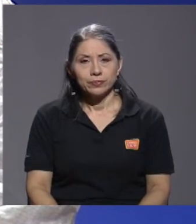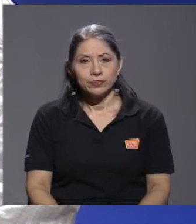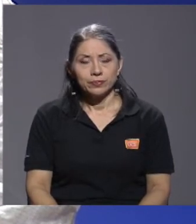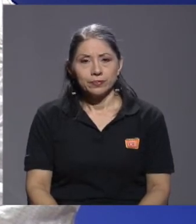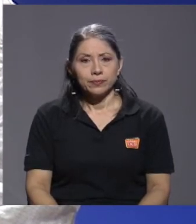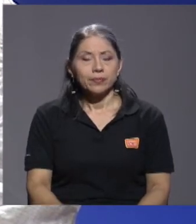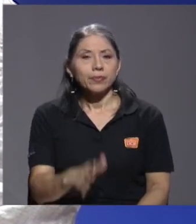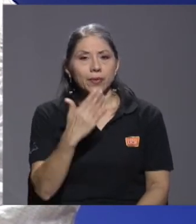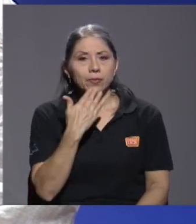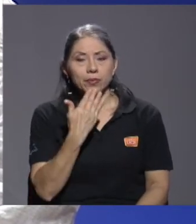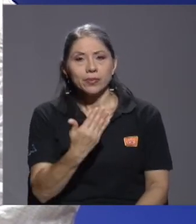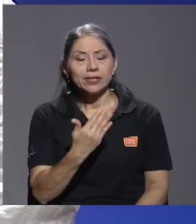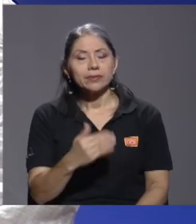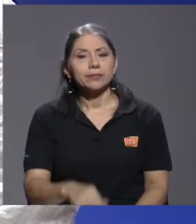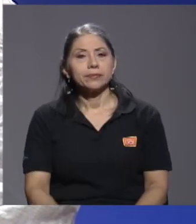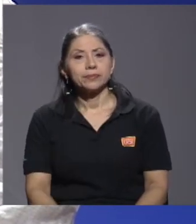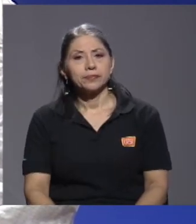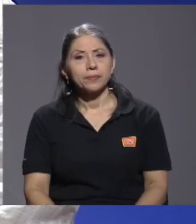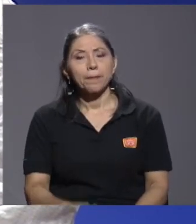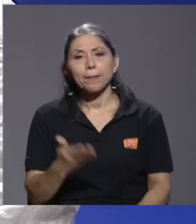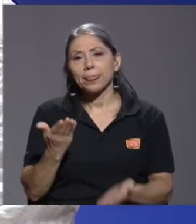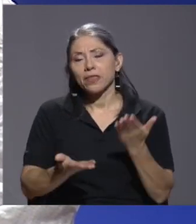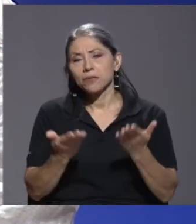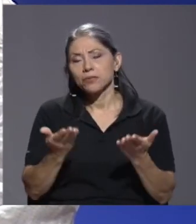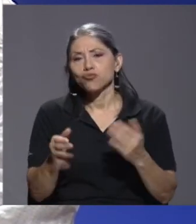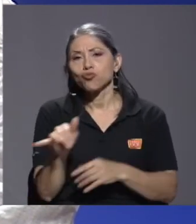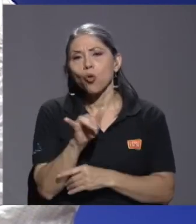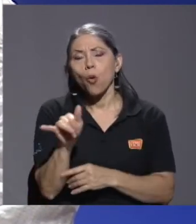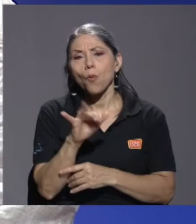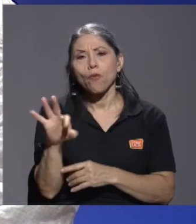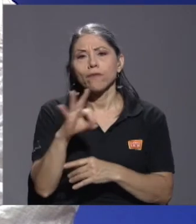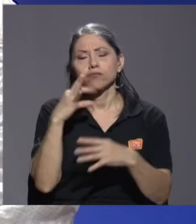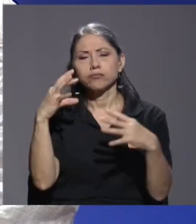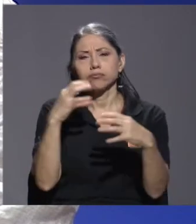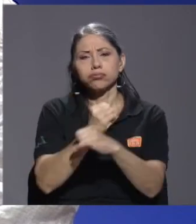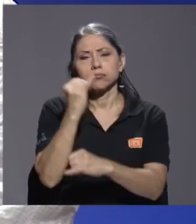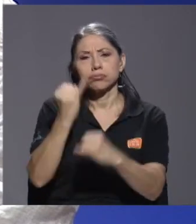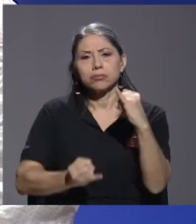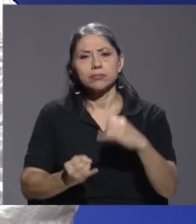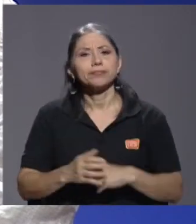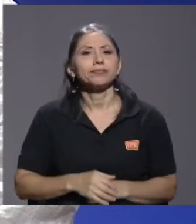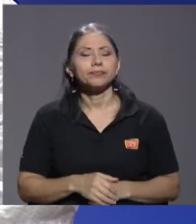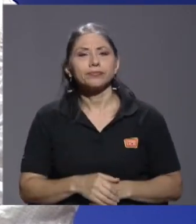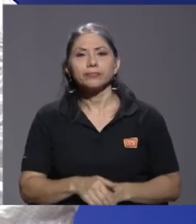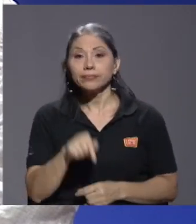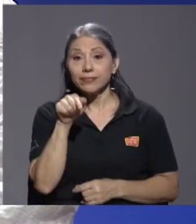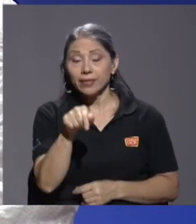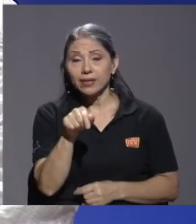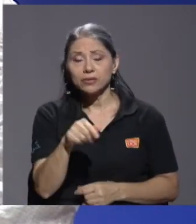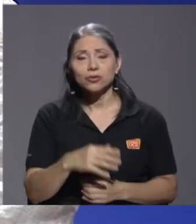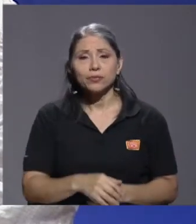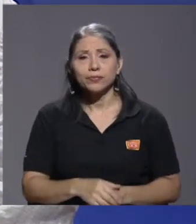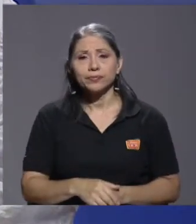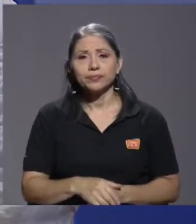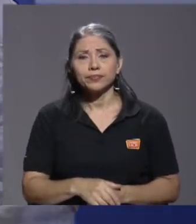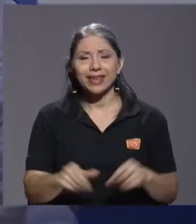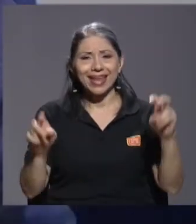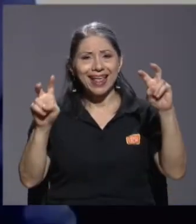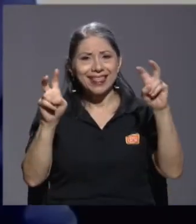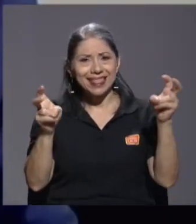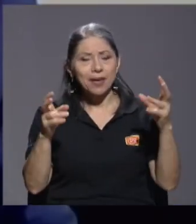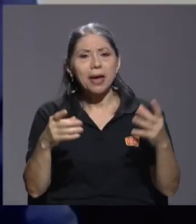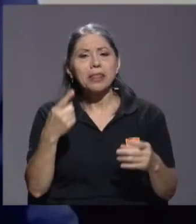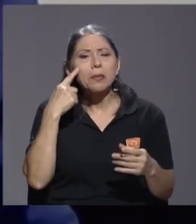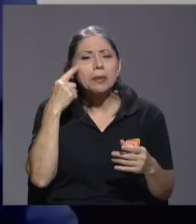Bueno, muchas gracias Gabriela y tal vez digamos como a manera de conclusión esto básica o sea el tema de